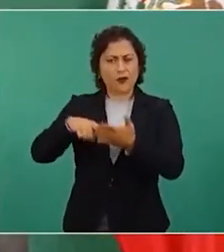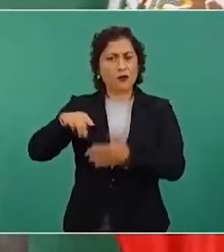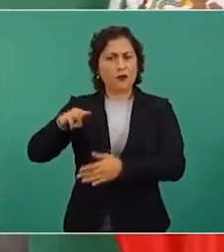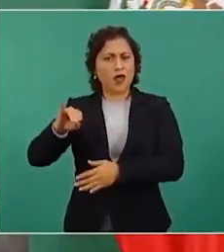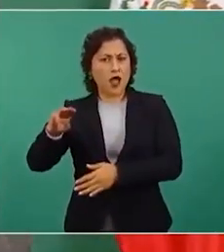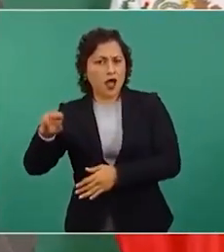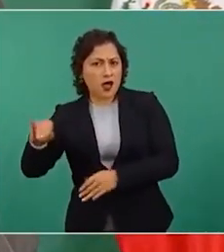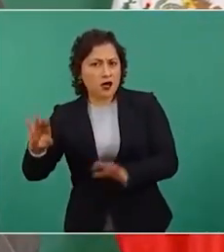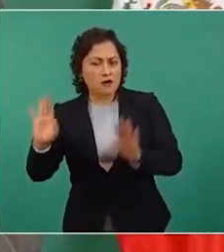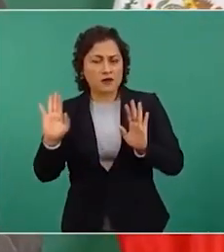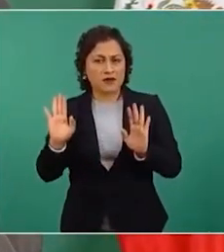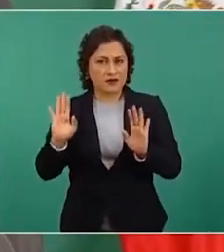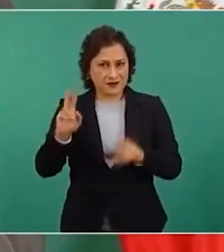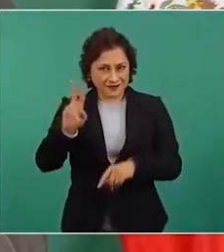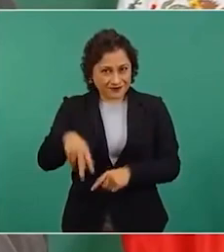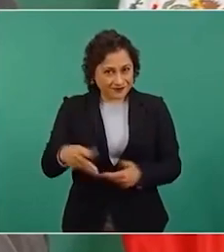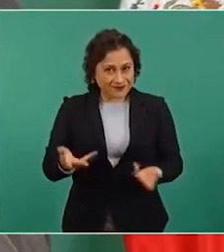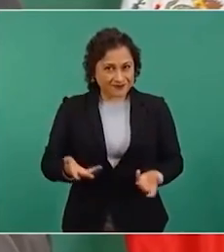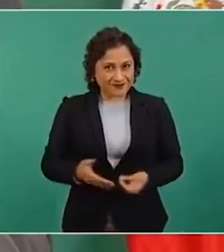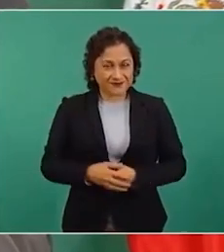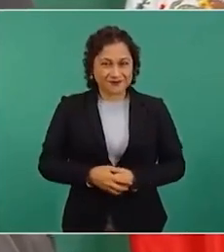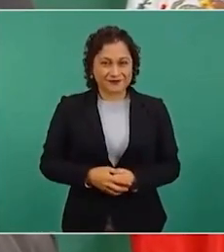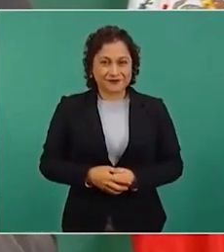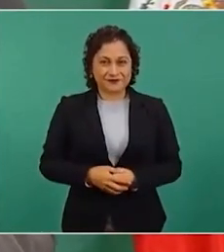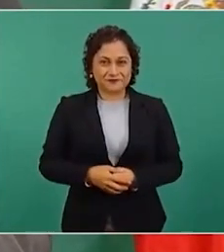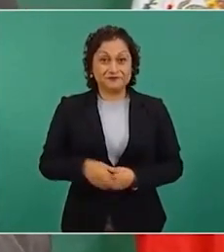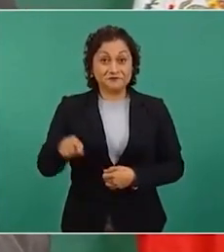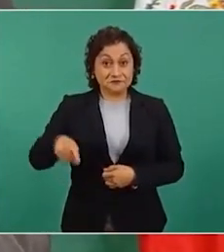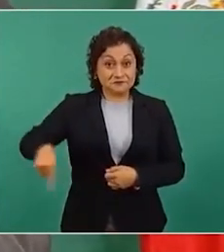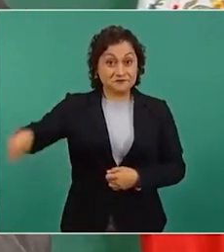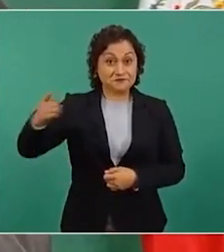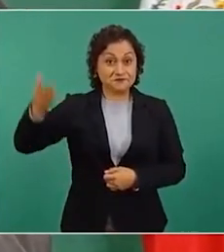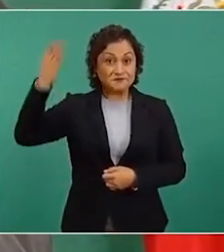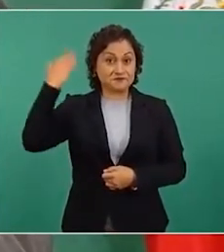o sea les iba muy bien